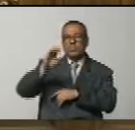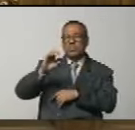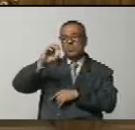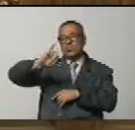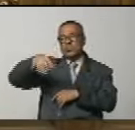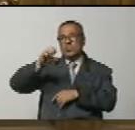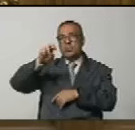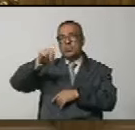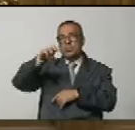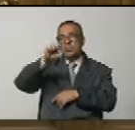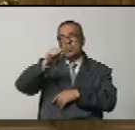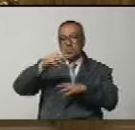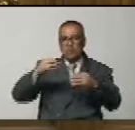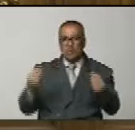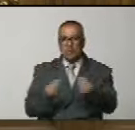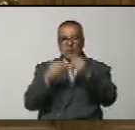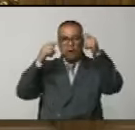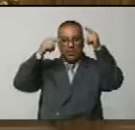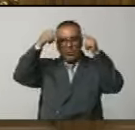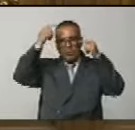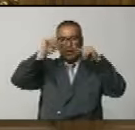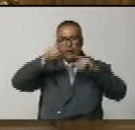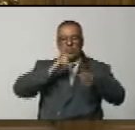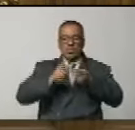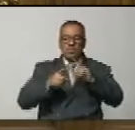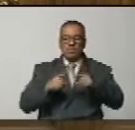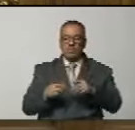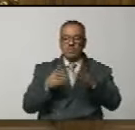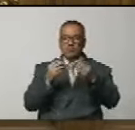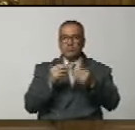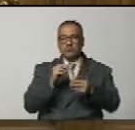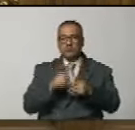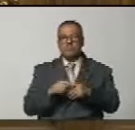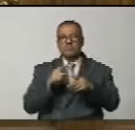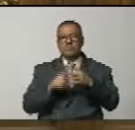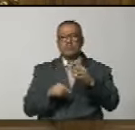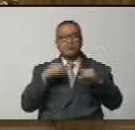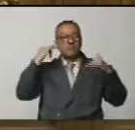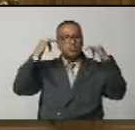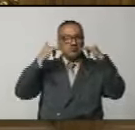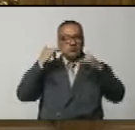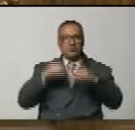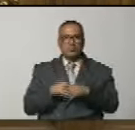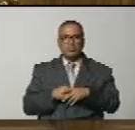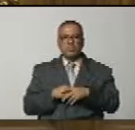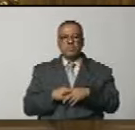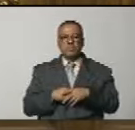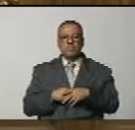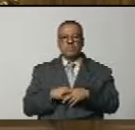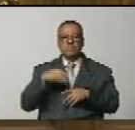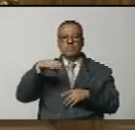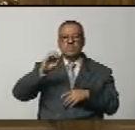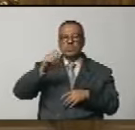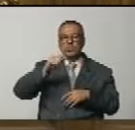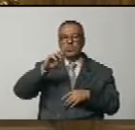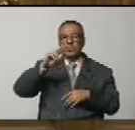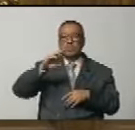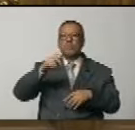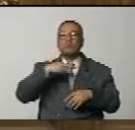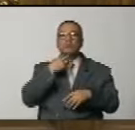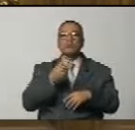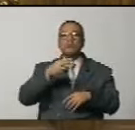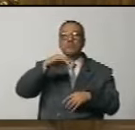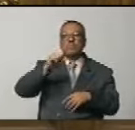Jiménez acompañó a Chávez varias veces en todas esas fiestas y Cristóbal cantaba